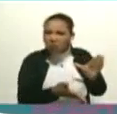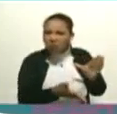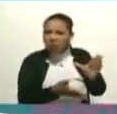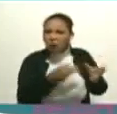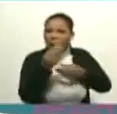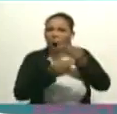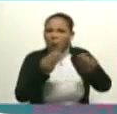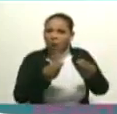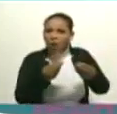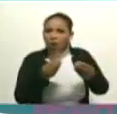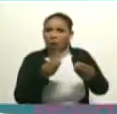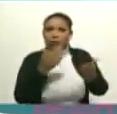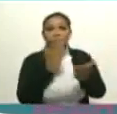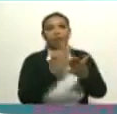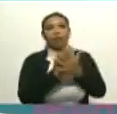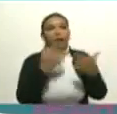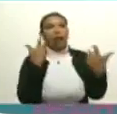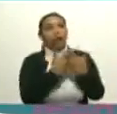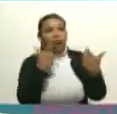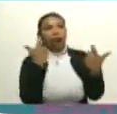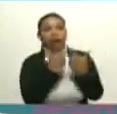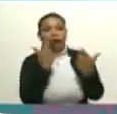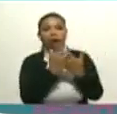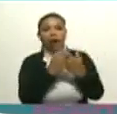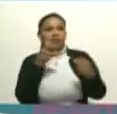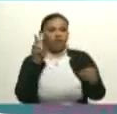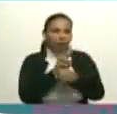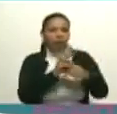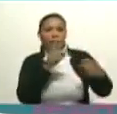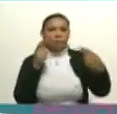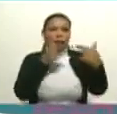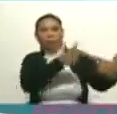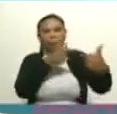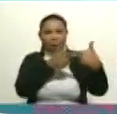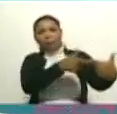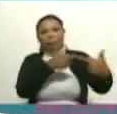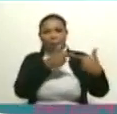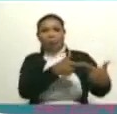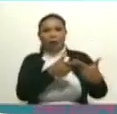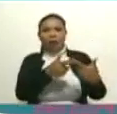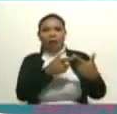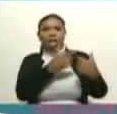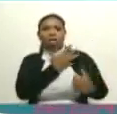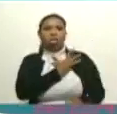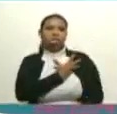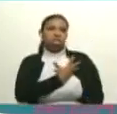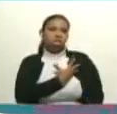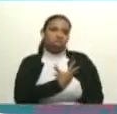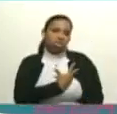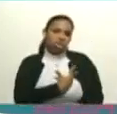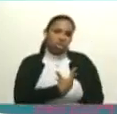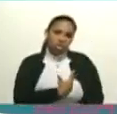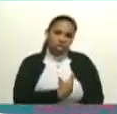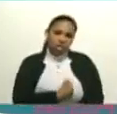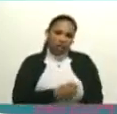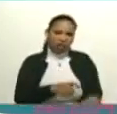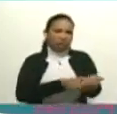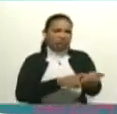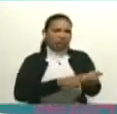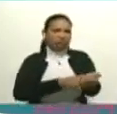Hacia la violencia, hacia el enfrentamiento, hacia la infelicidad, hacia la amargura.